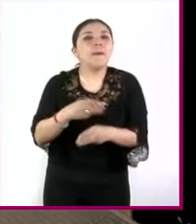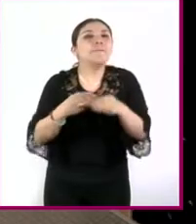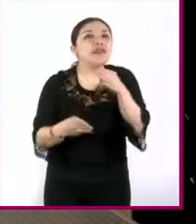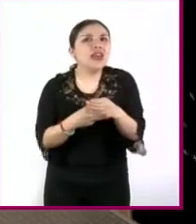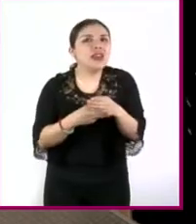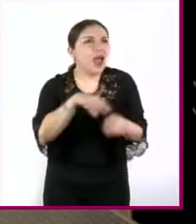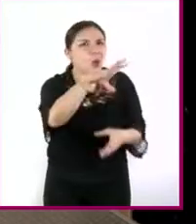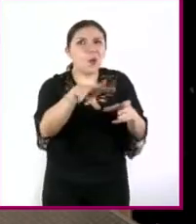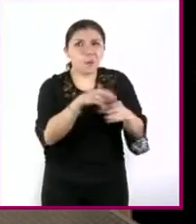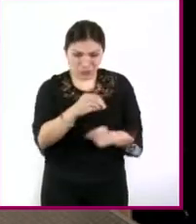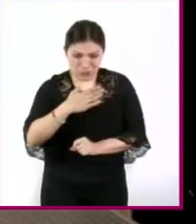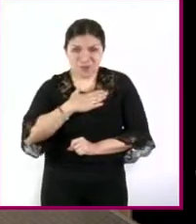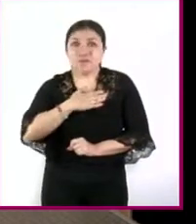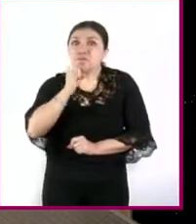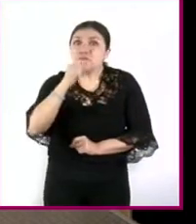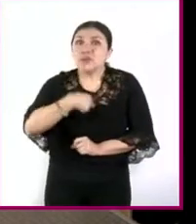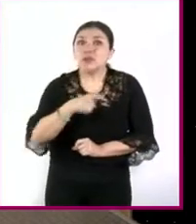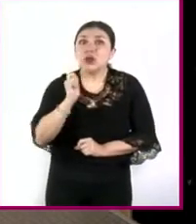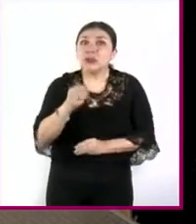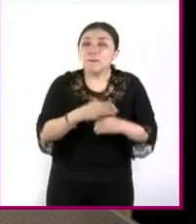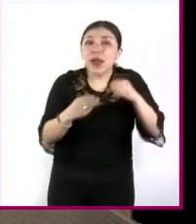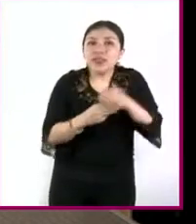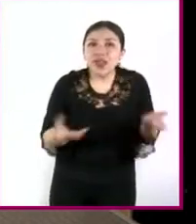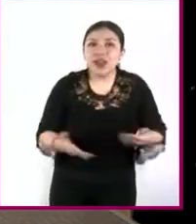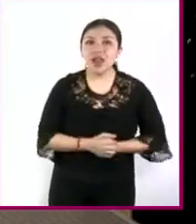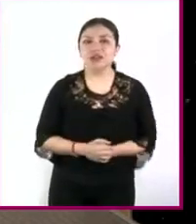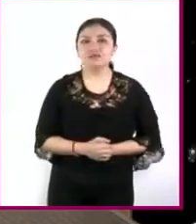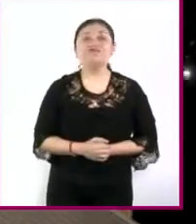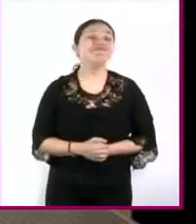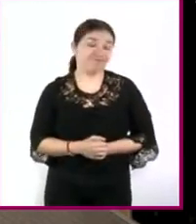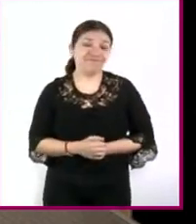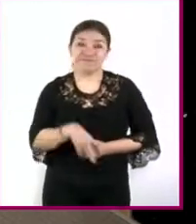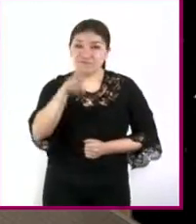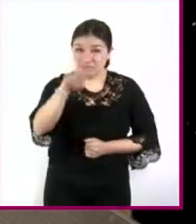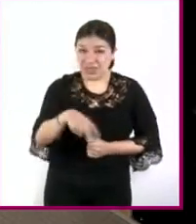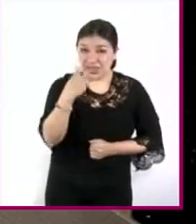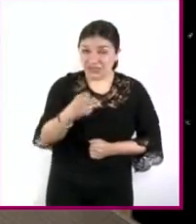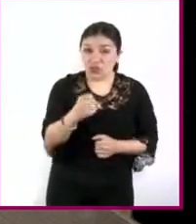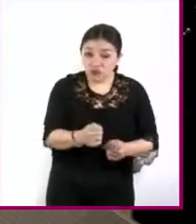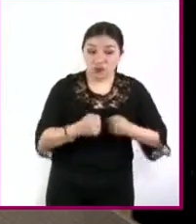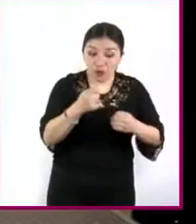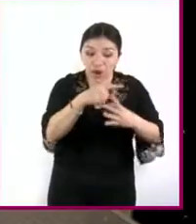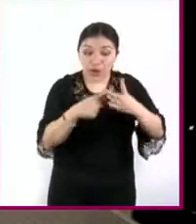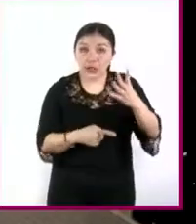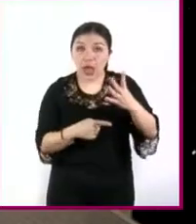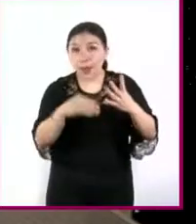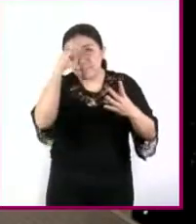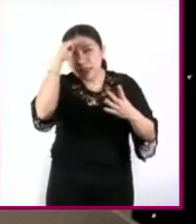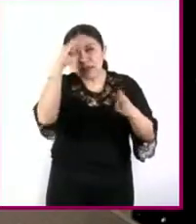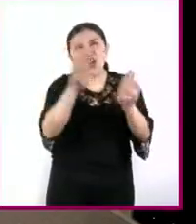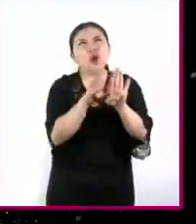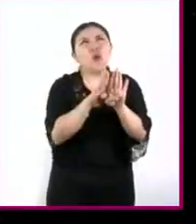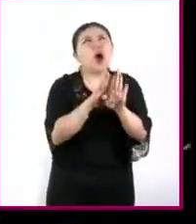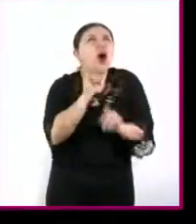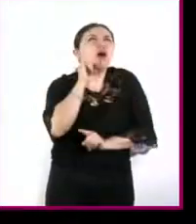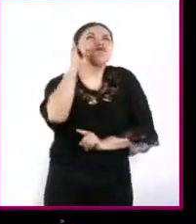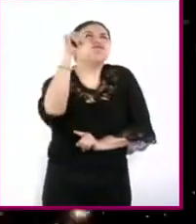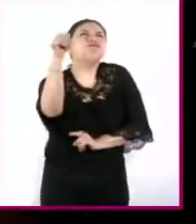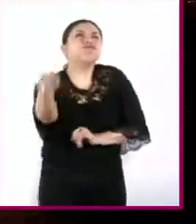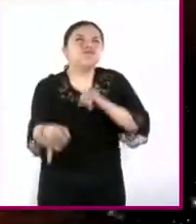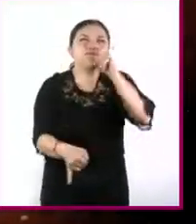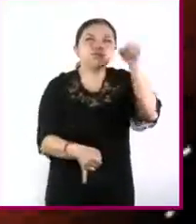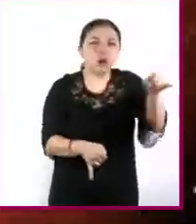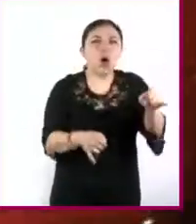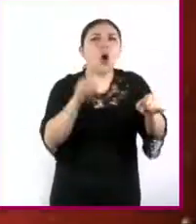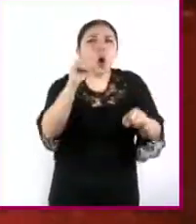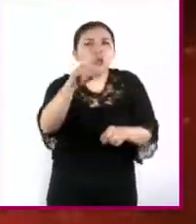nosotros mismos somos materia esas fuerzas no están tan lejanas como parecían el que no